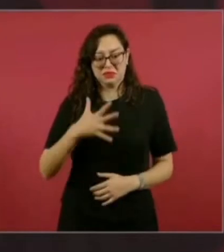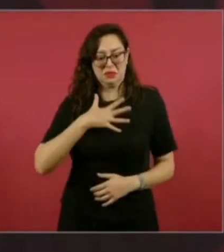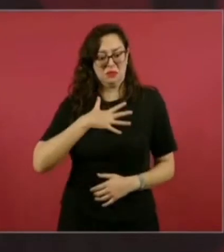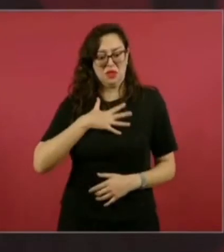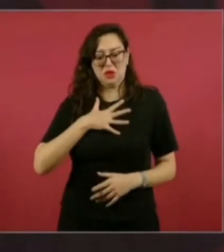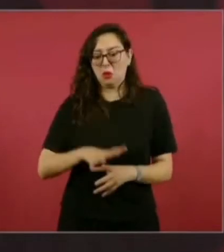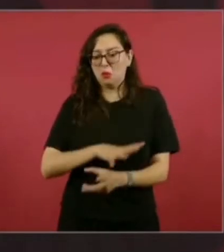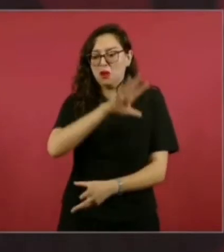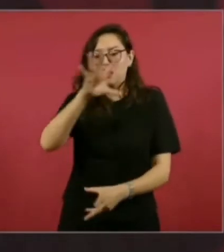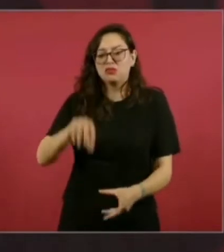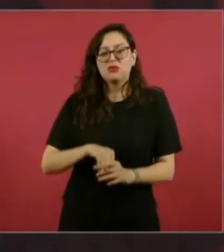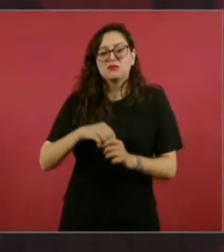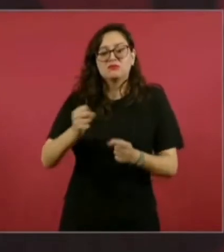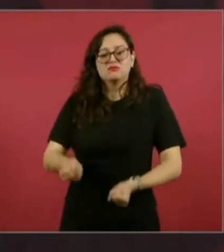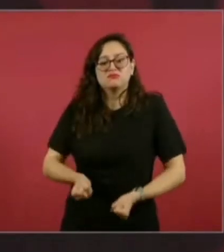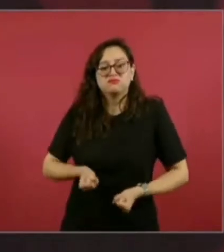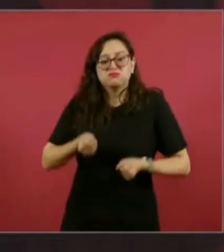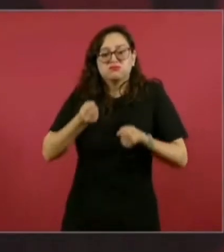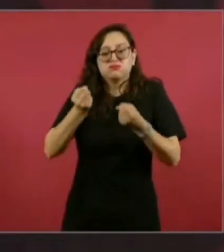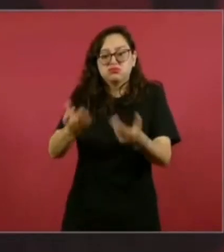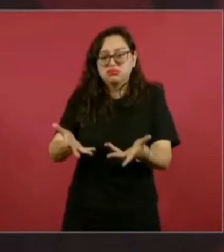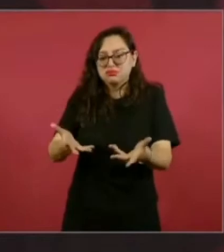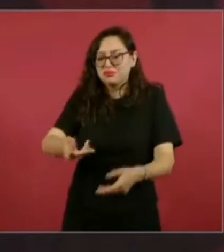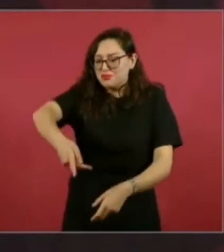México. Todo.